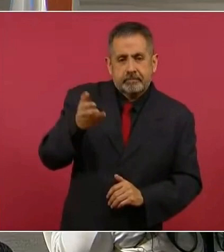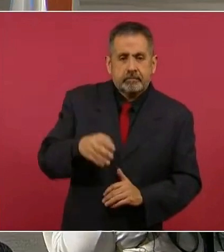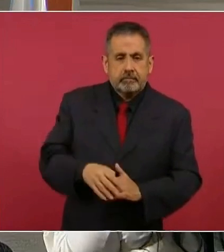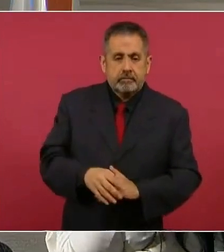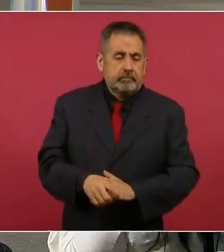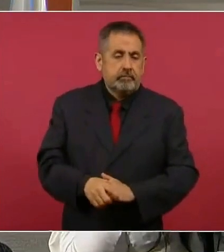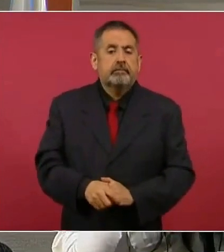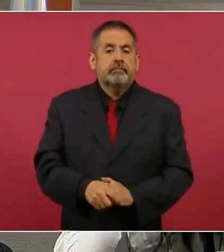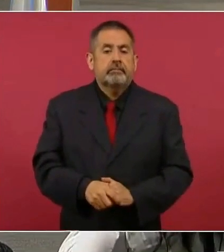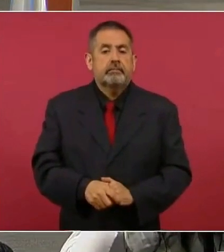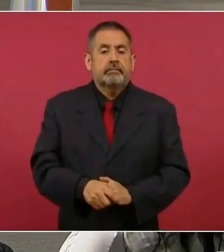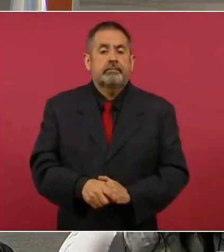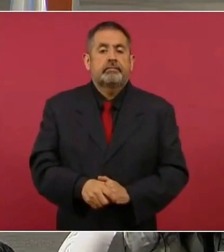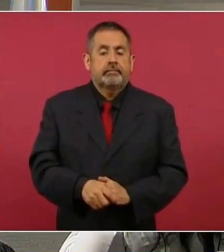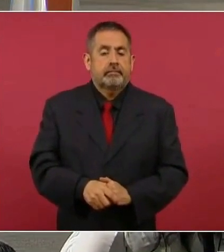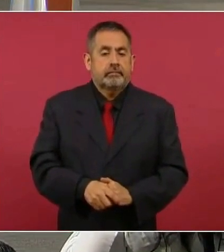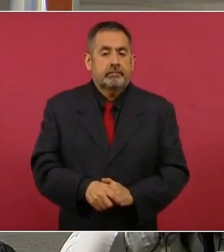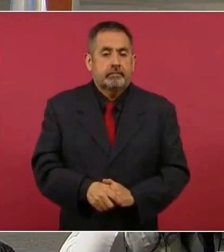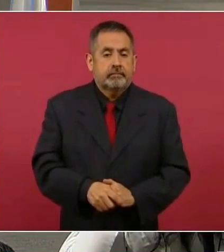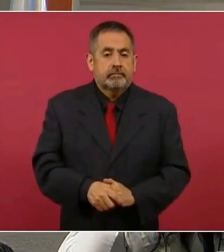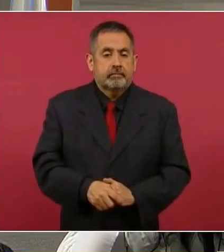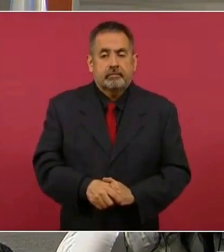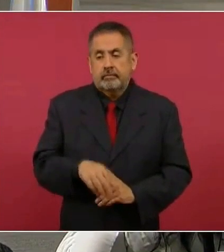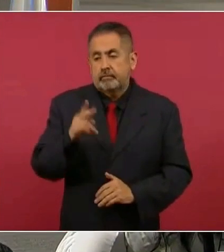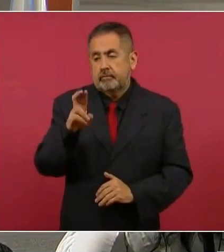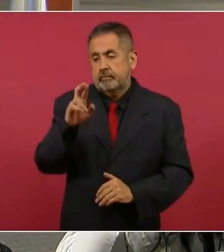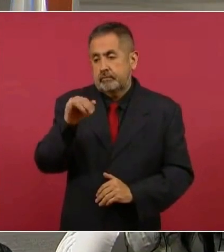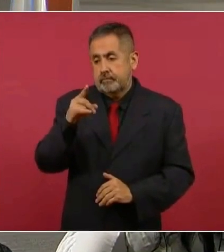Ajá. Ajá. Urique.